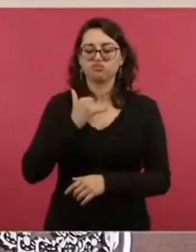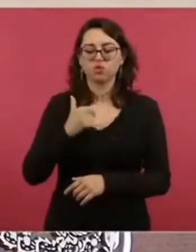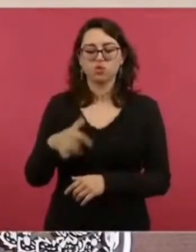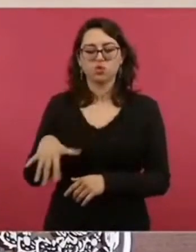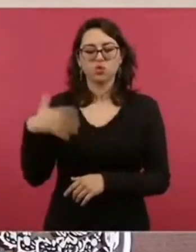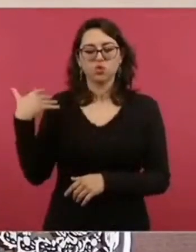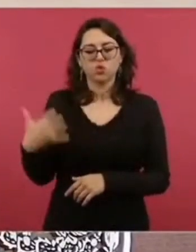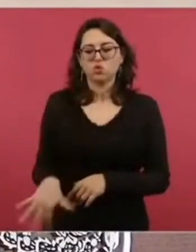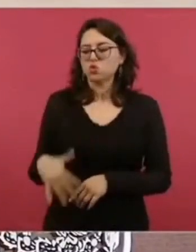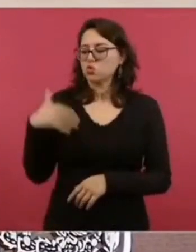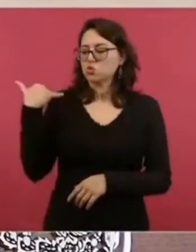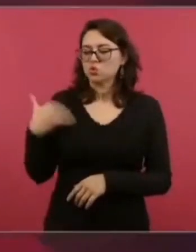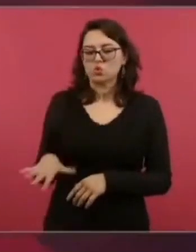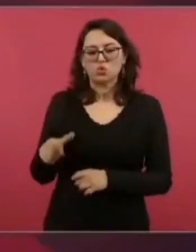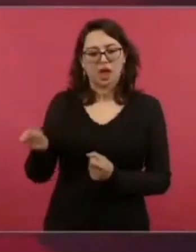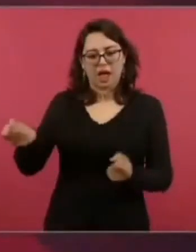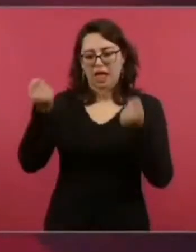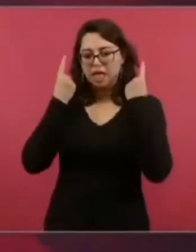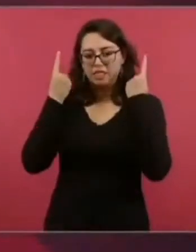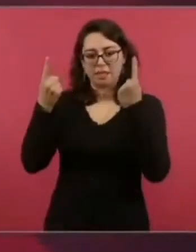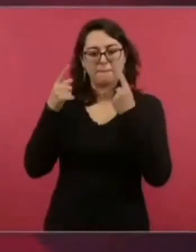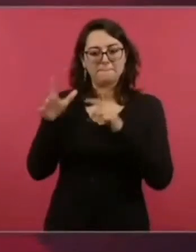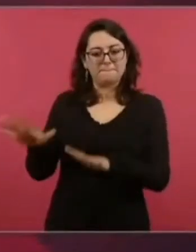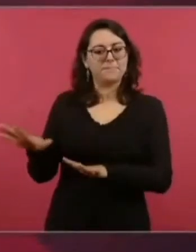mundo que más admiro.